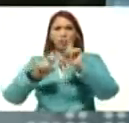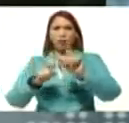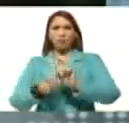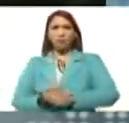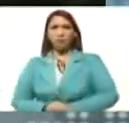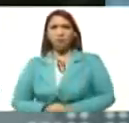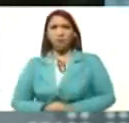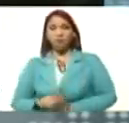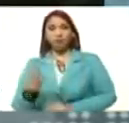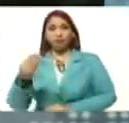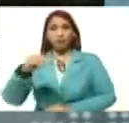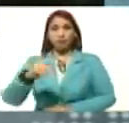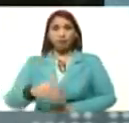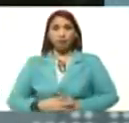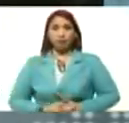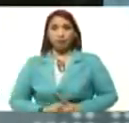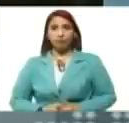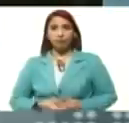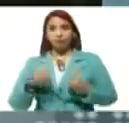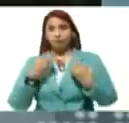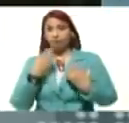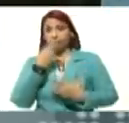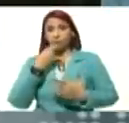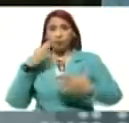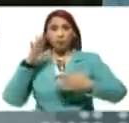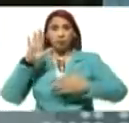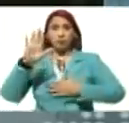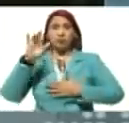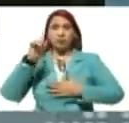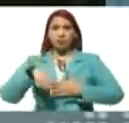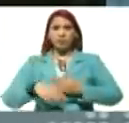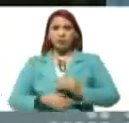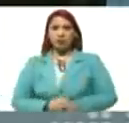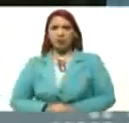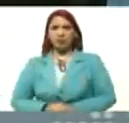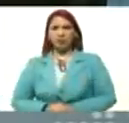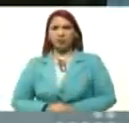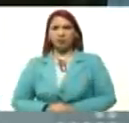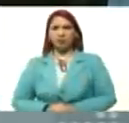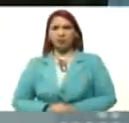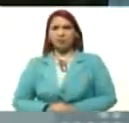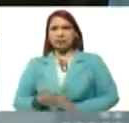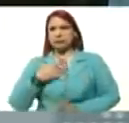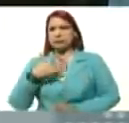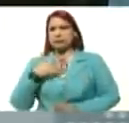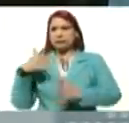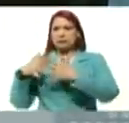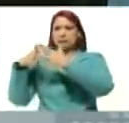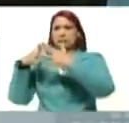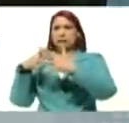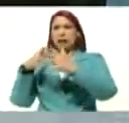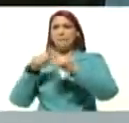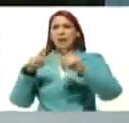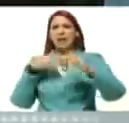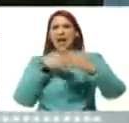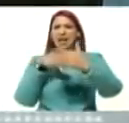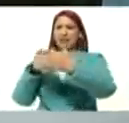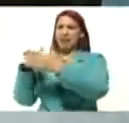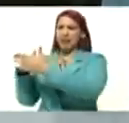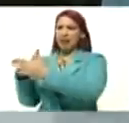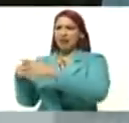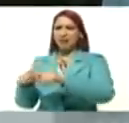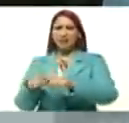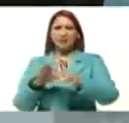y además, bueno, un compromiso allí, pitiyanqui, para atacar, y dividir, la CELAT,